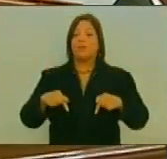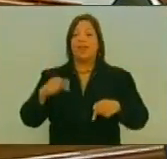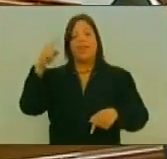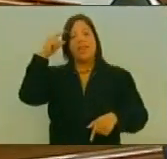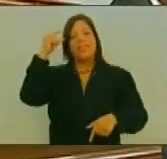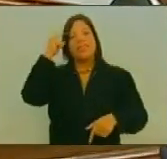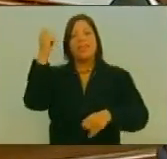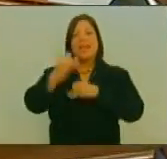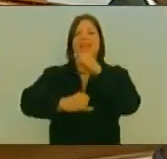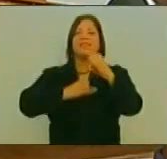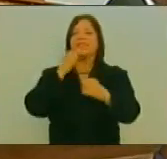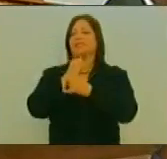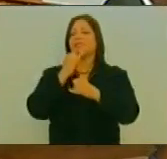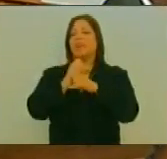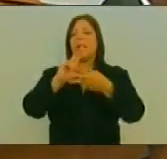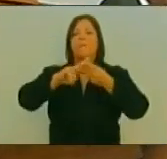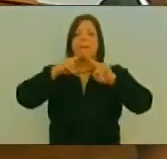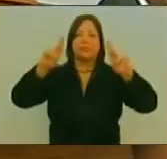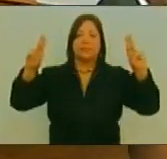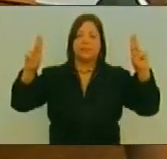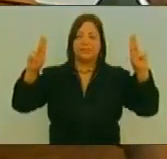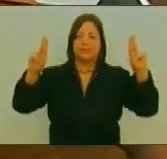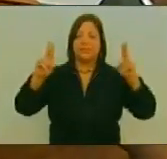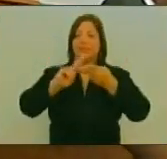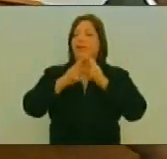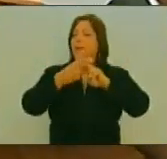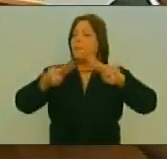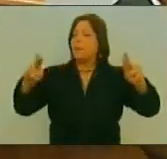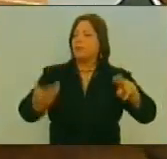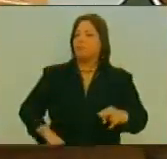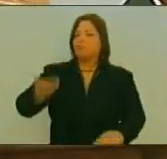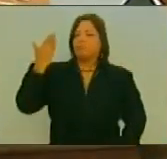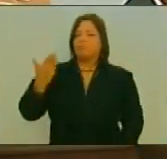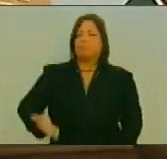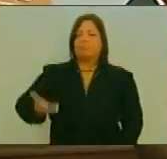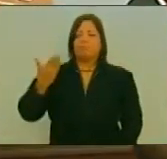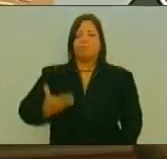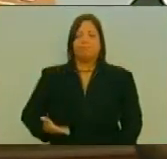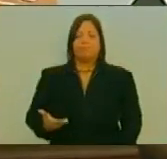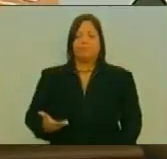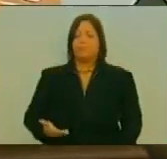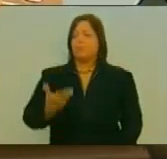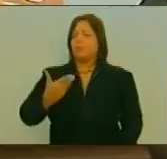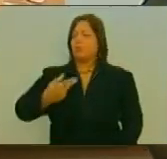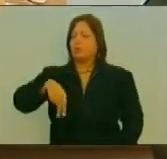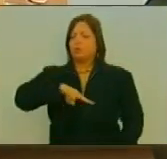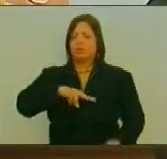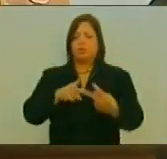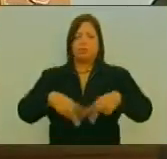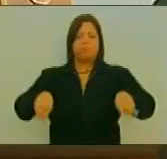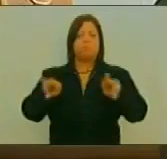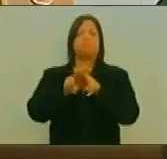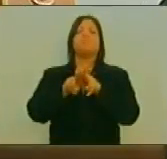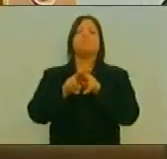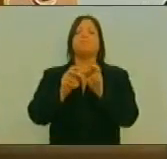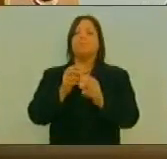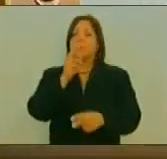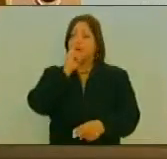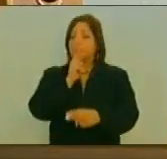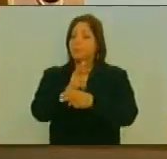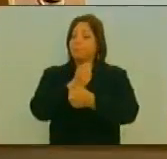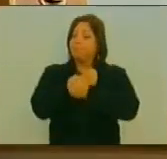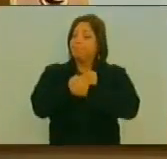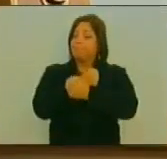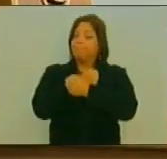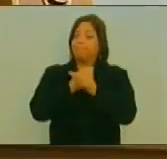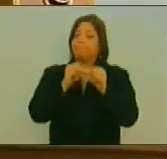Internacional De La Paz La Paz Valor Fundamental Que Debemos Nosotros Apreciar Que